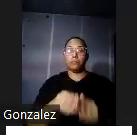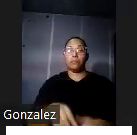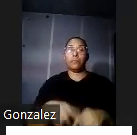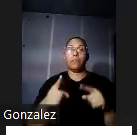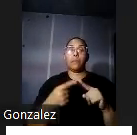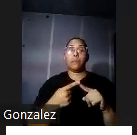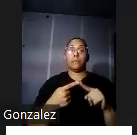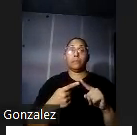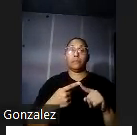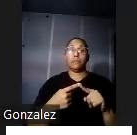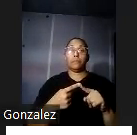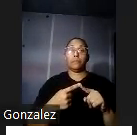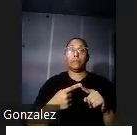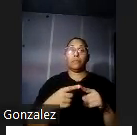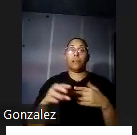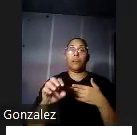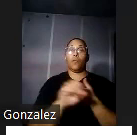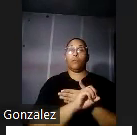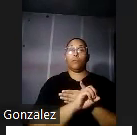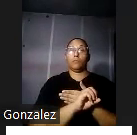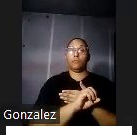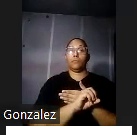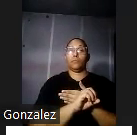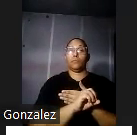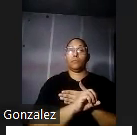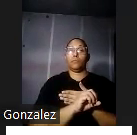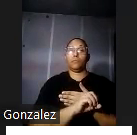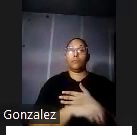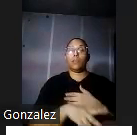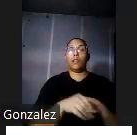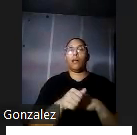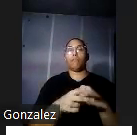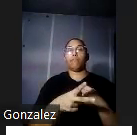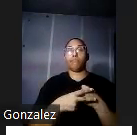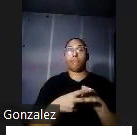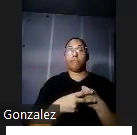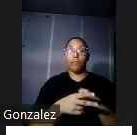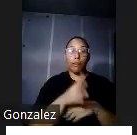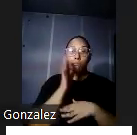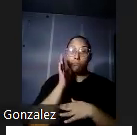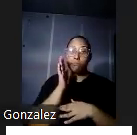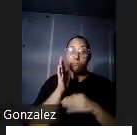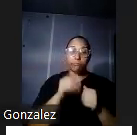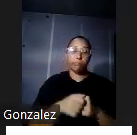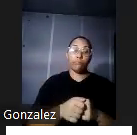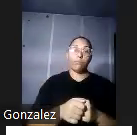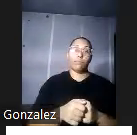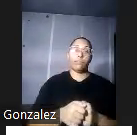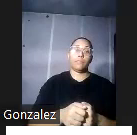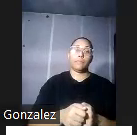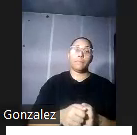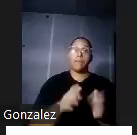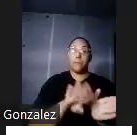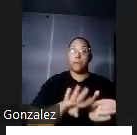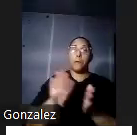del ala oeste está reservado para exposiciones en esta sala tenemos un medio punto que es una separación una